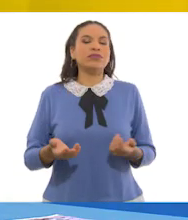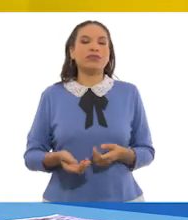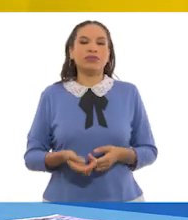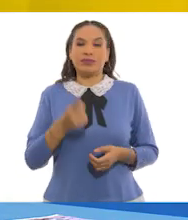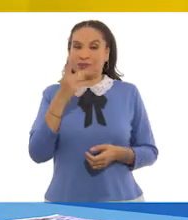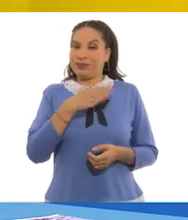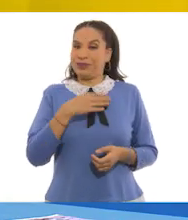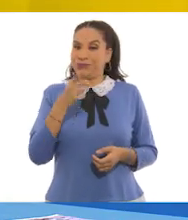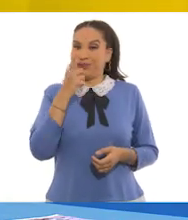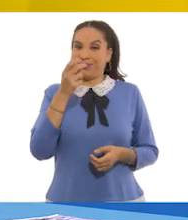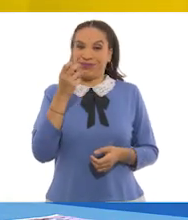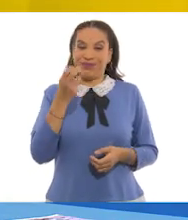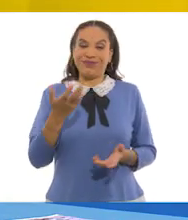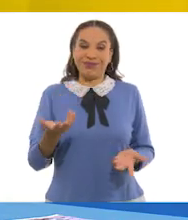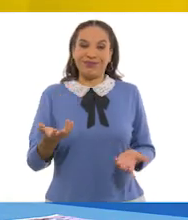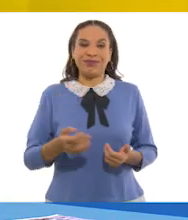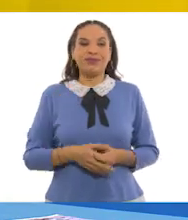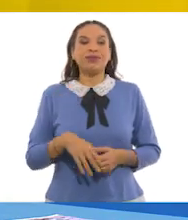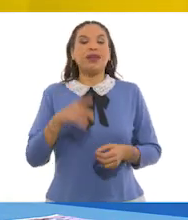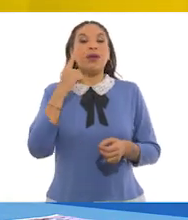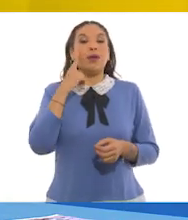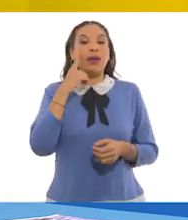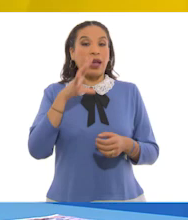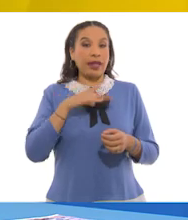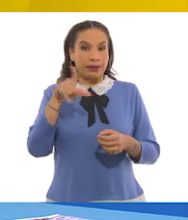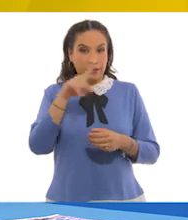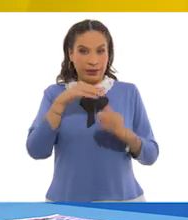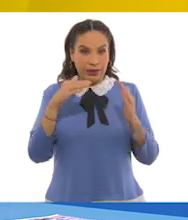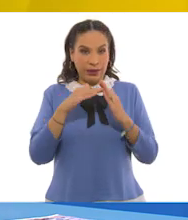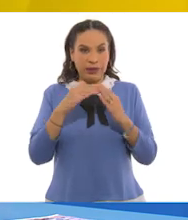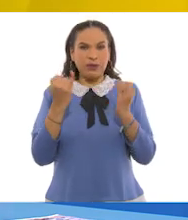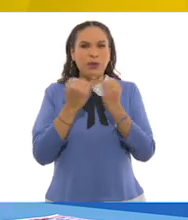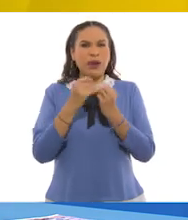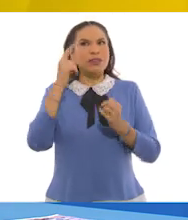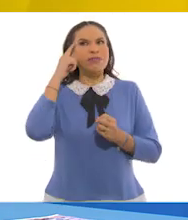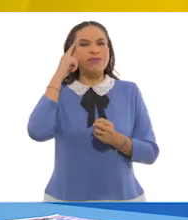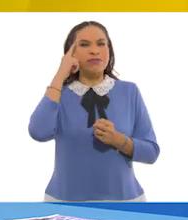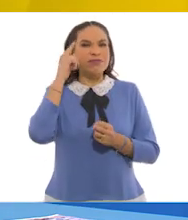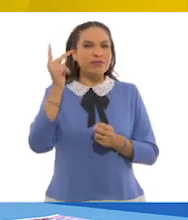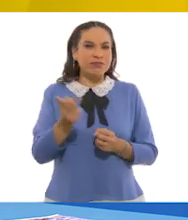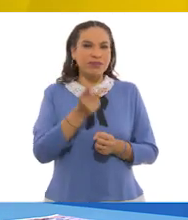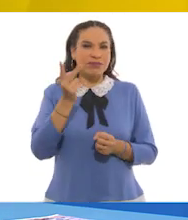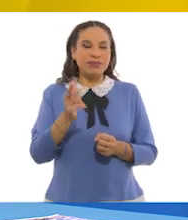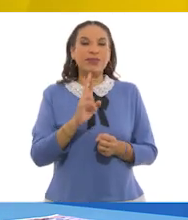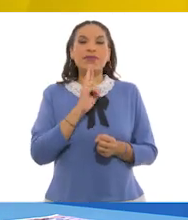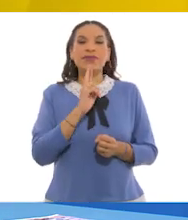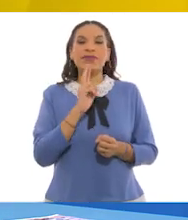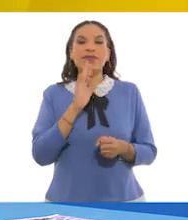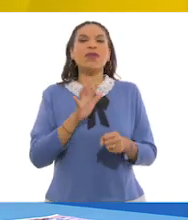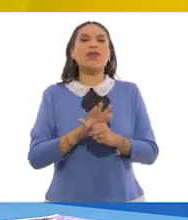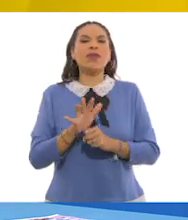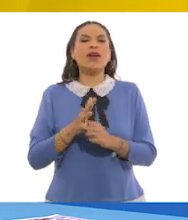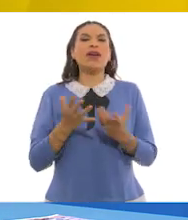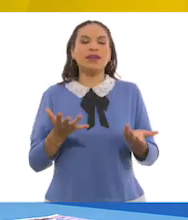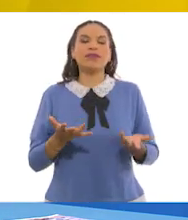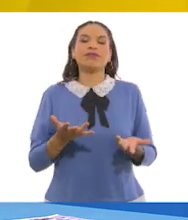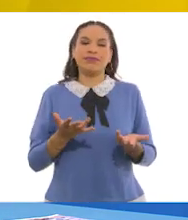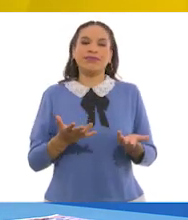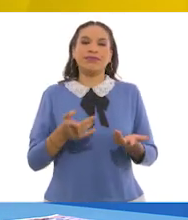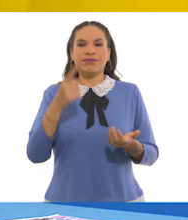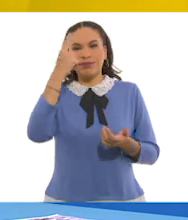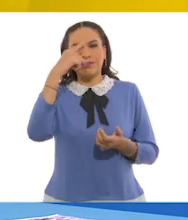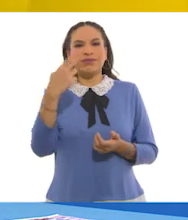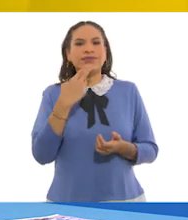Qué bueno que lo mencionas, porque seguramente allá en casa se hacen la misma pregunta. Y la respuesta tiene que ver precisamente con el